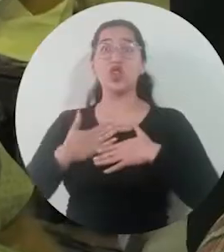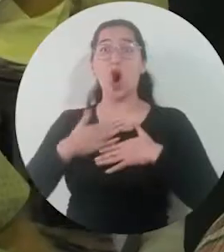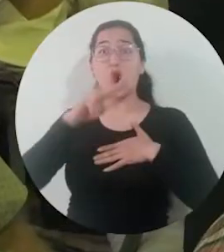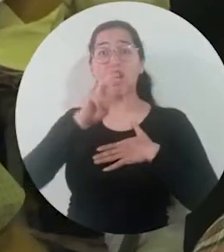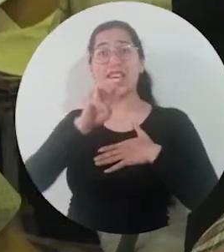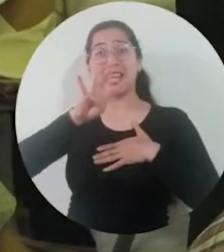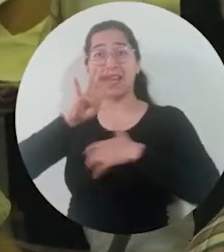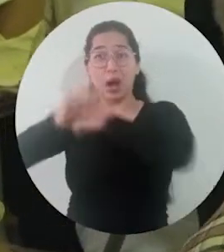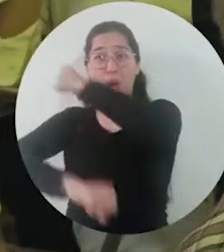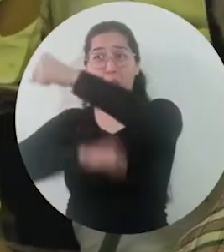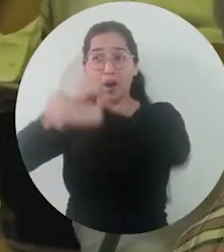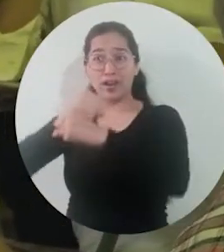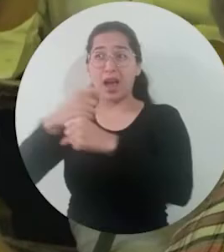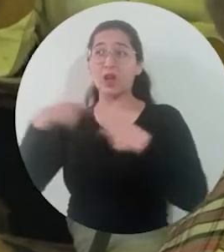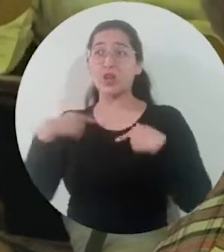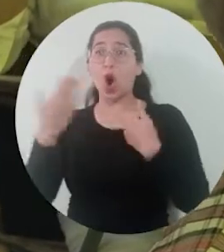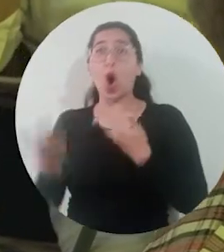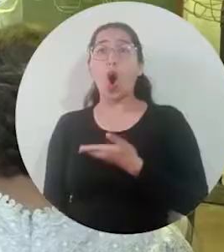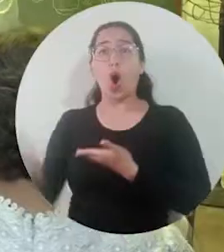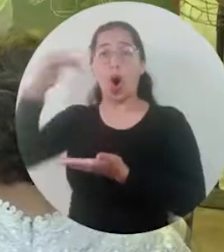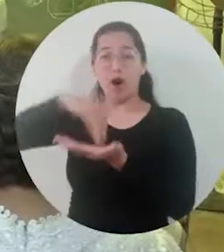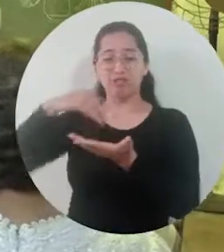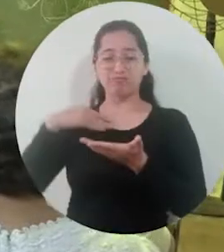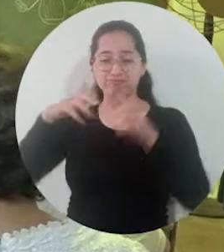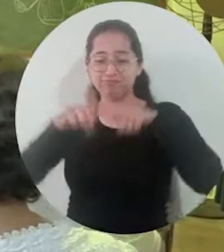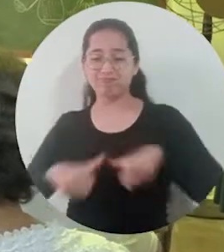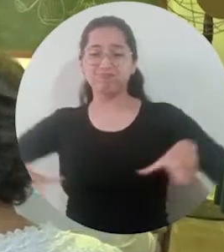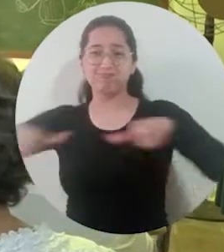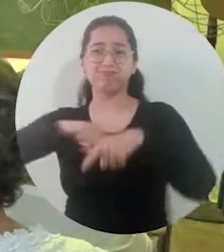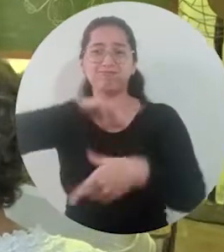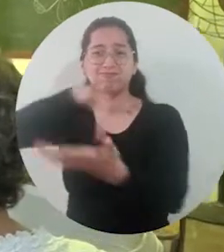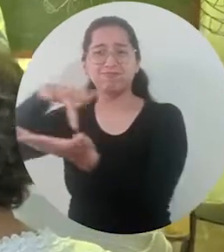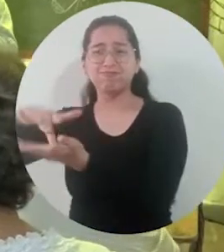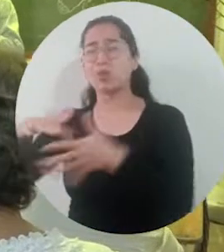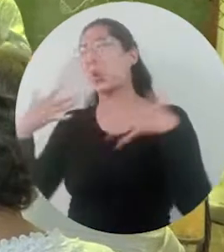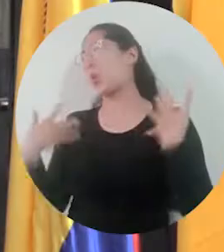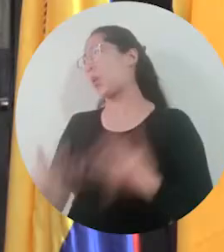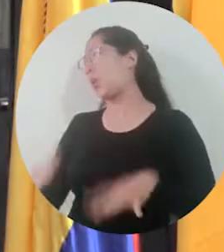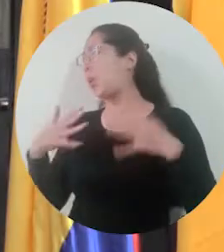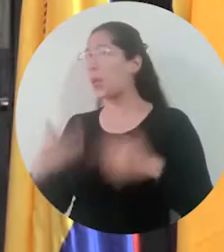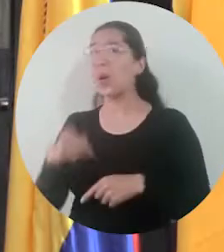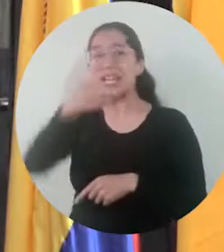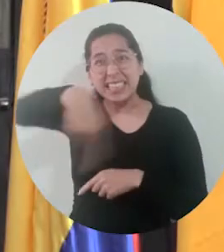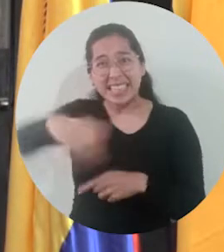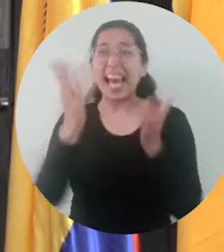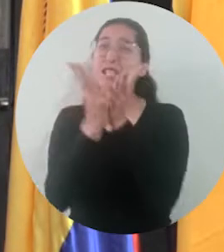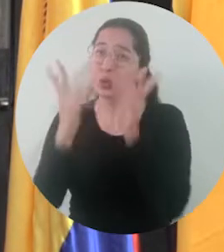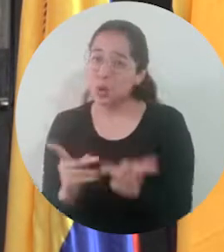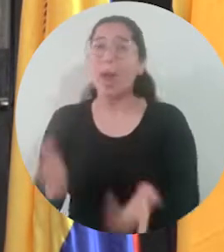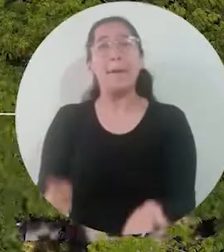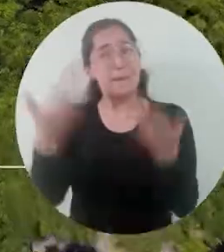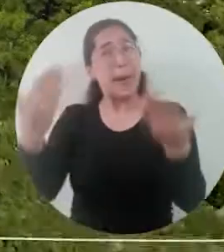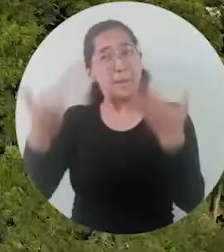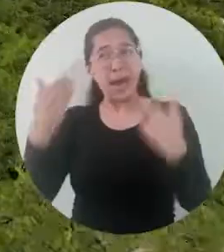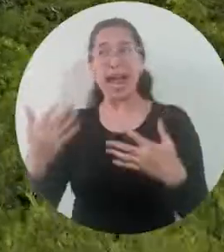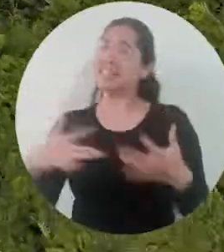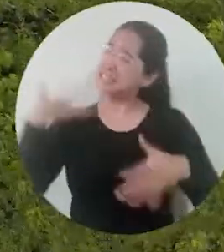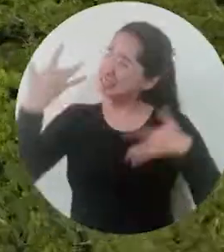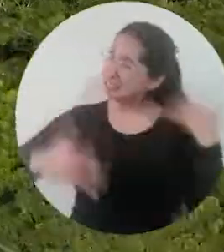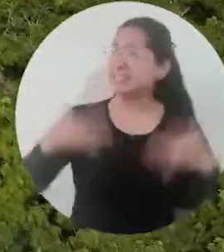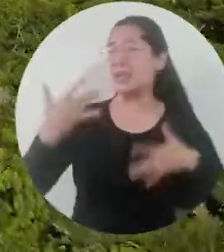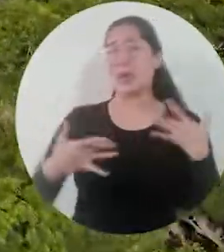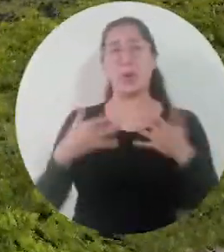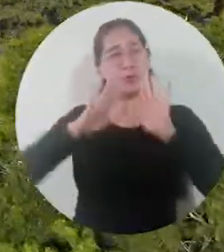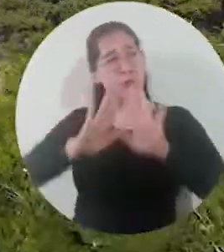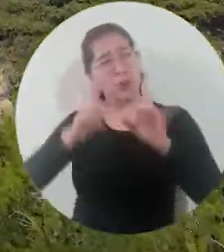años de vida, pasar por estas aulas otra vez. Estudiantes, disfruten